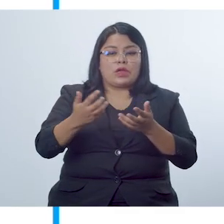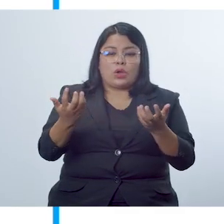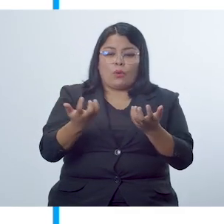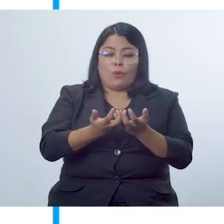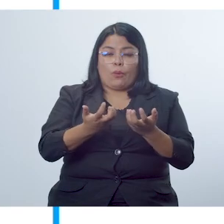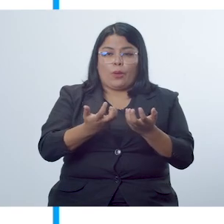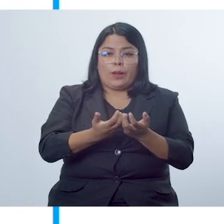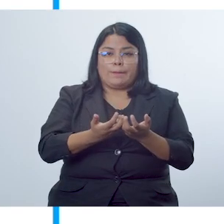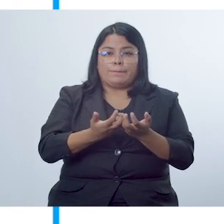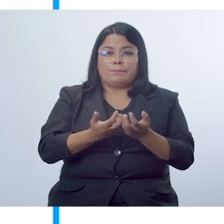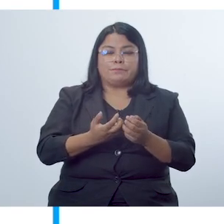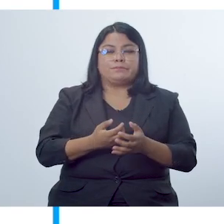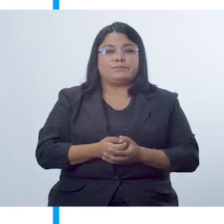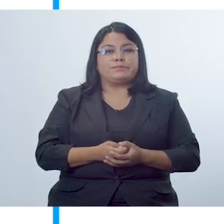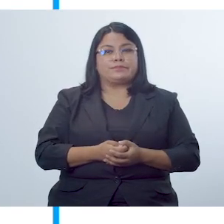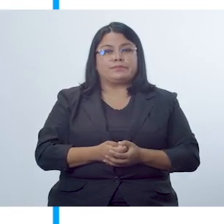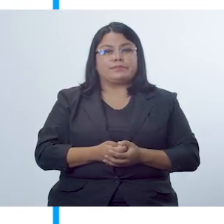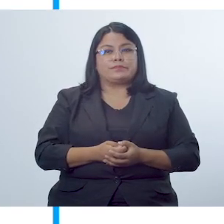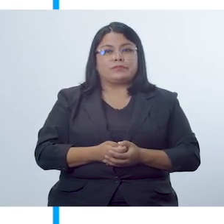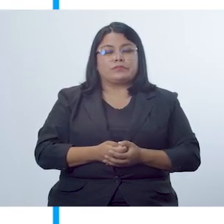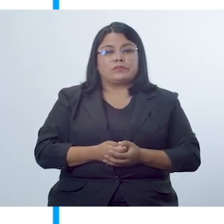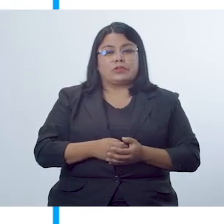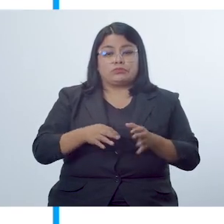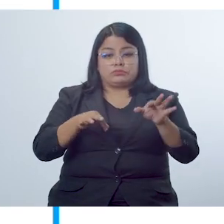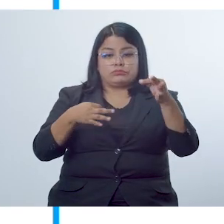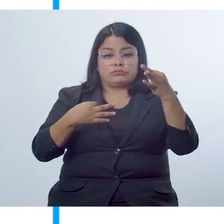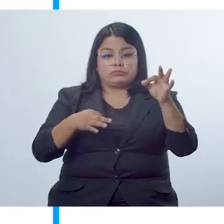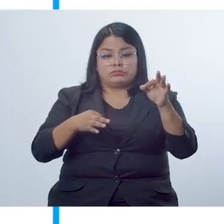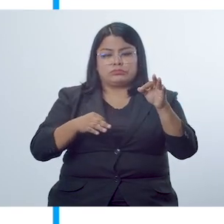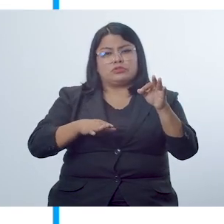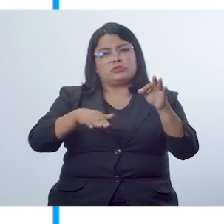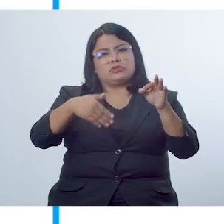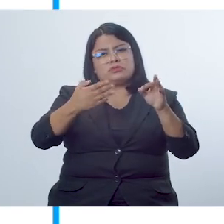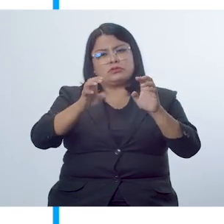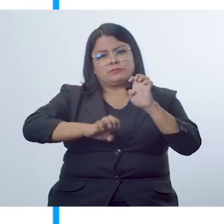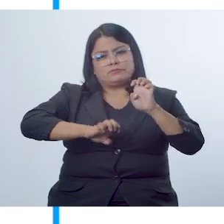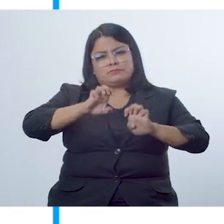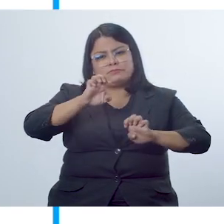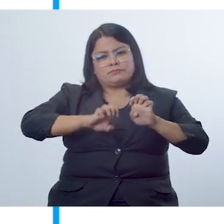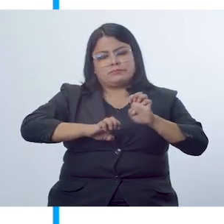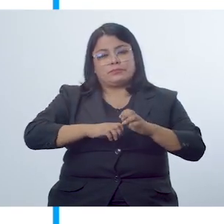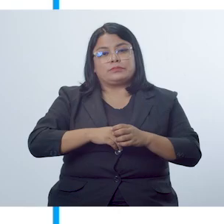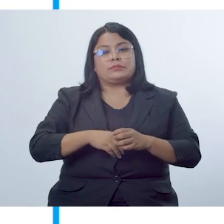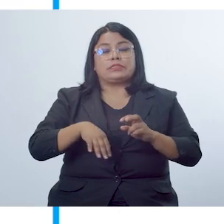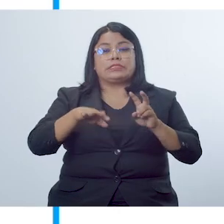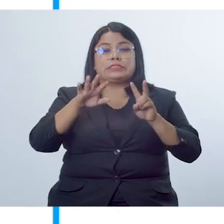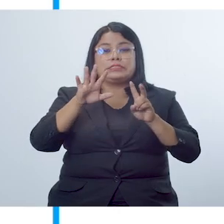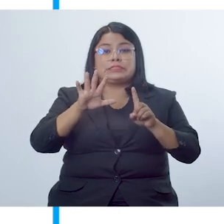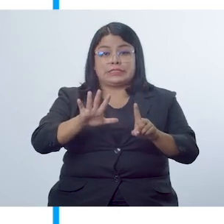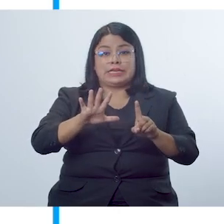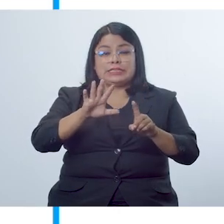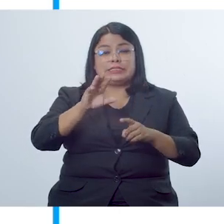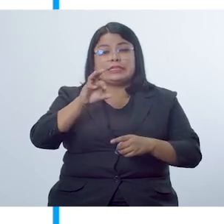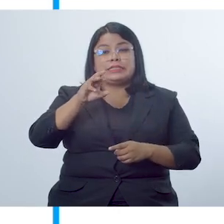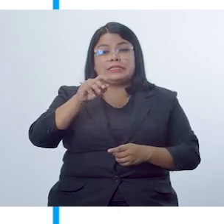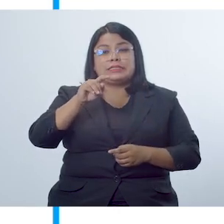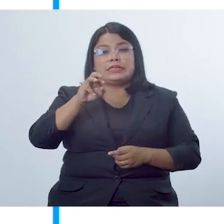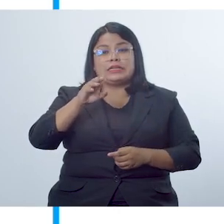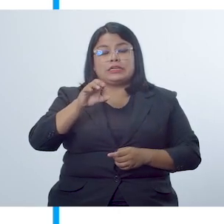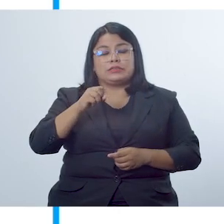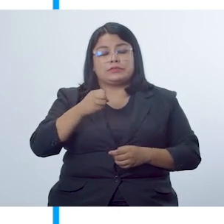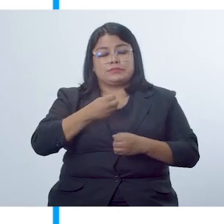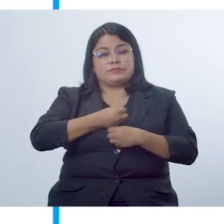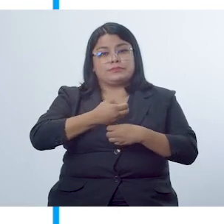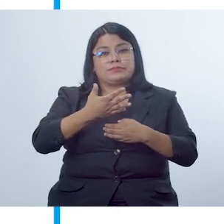una compañera o compañero su boletín para que pueda evaluarlo con un instrumento de seis criterios. Cabe